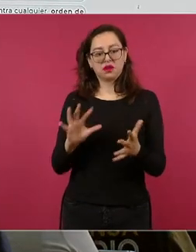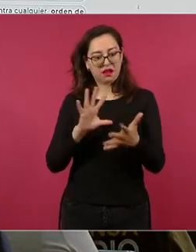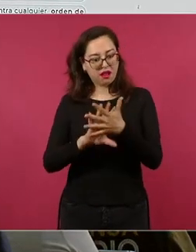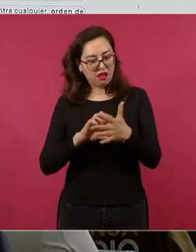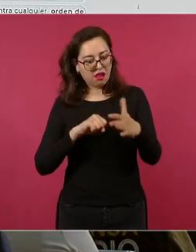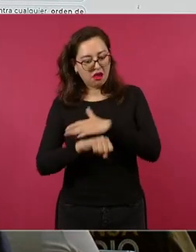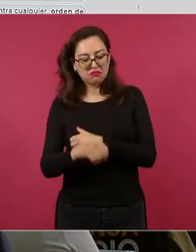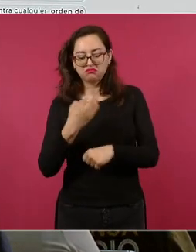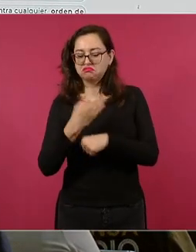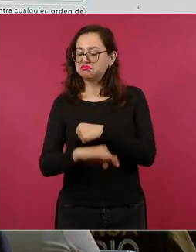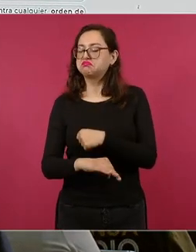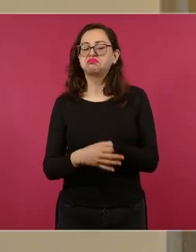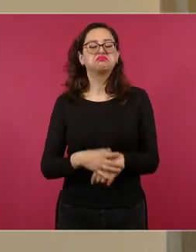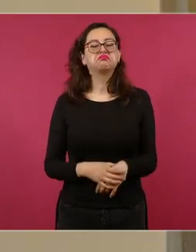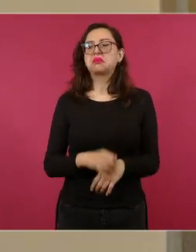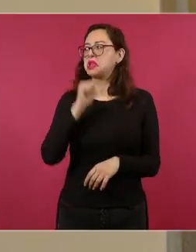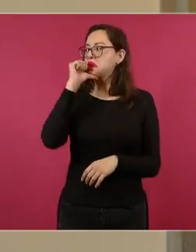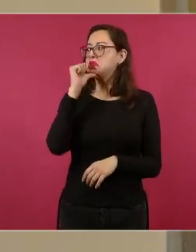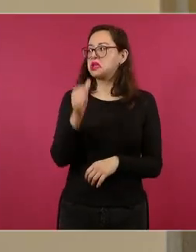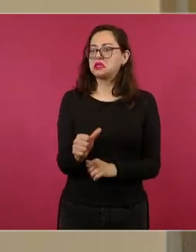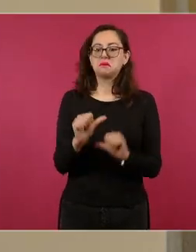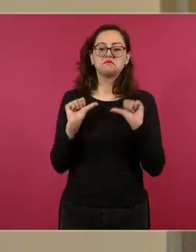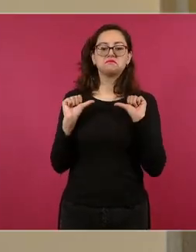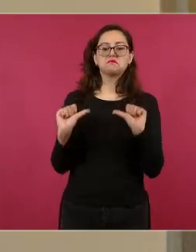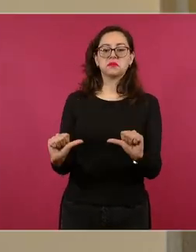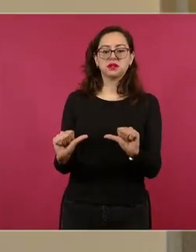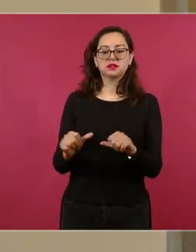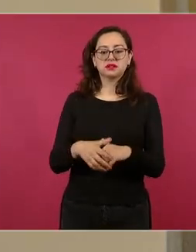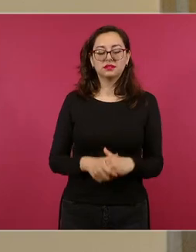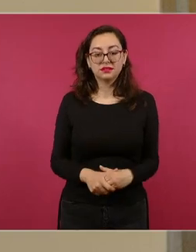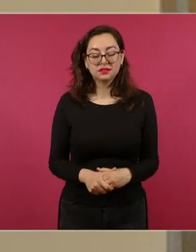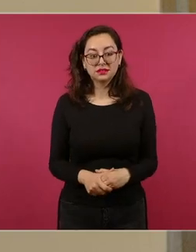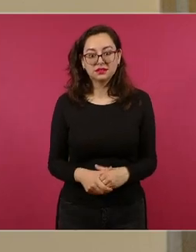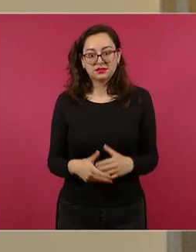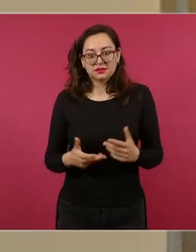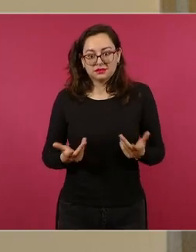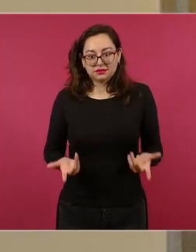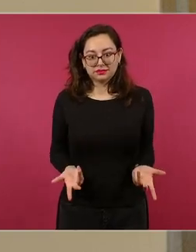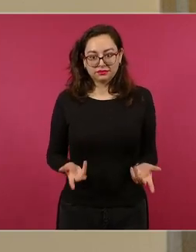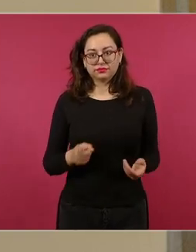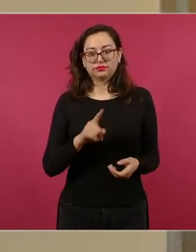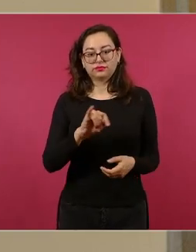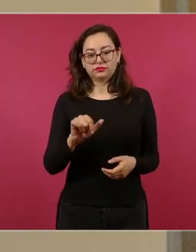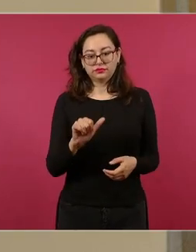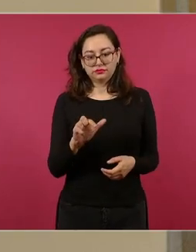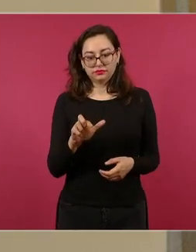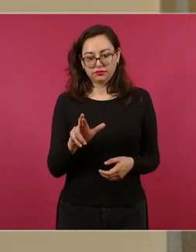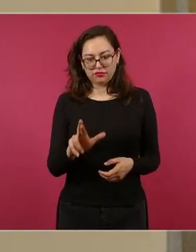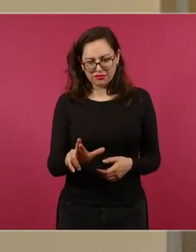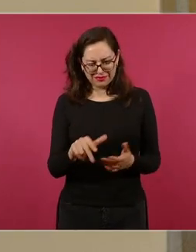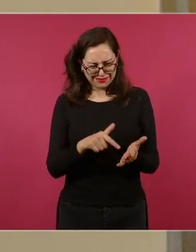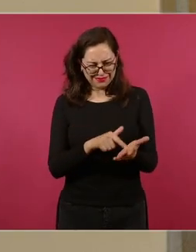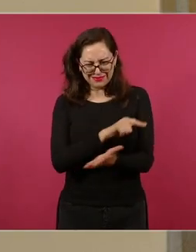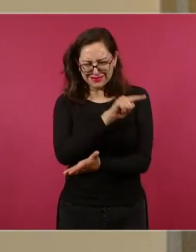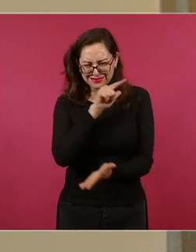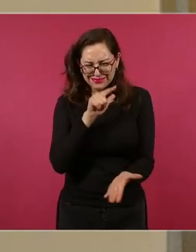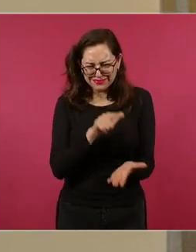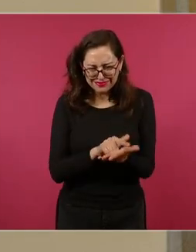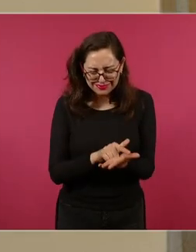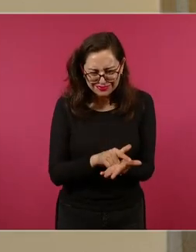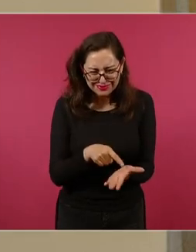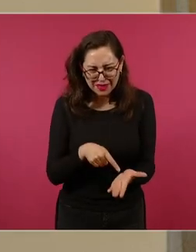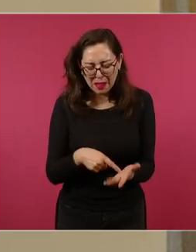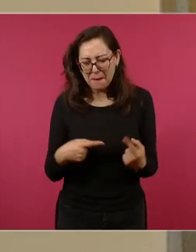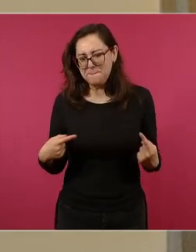preventiva justificada u oficiosa. El amparo promovido por Javier es contra cualquier orden de aprehensión que